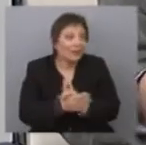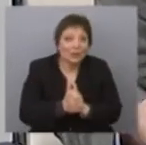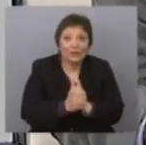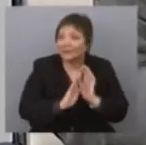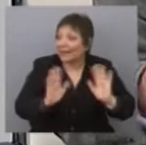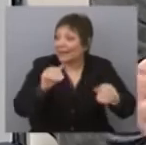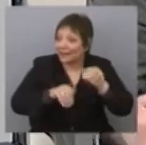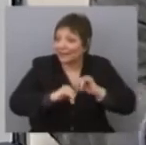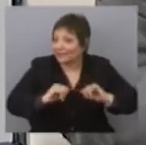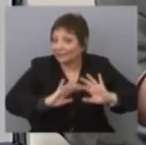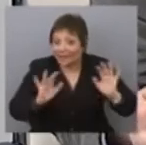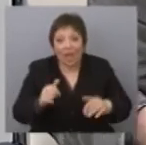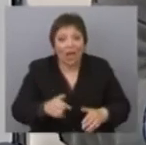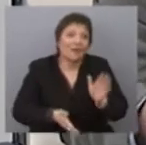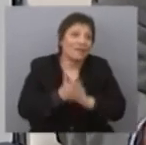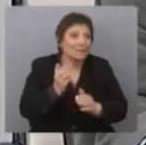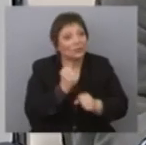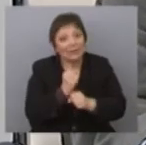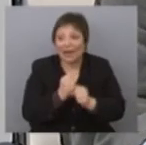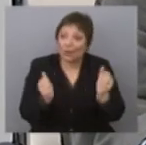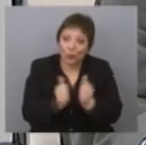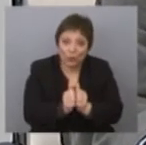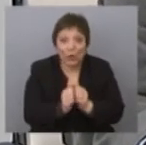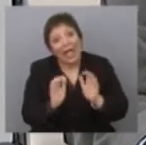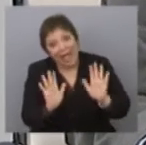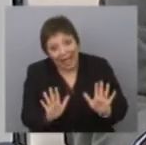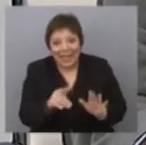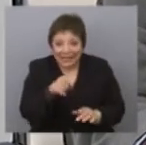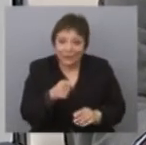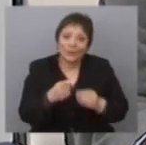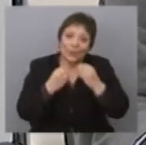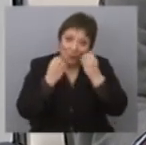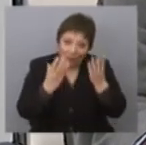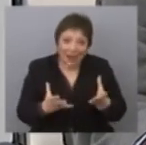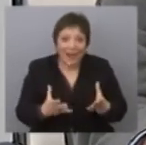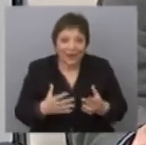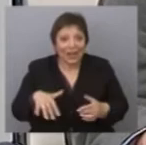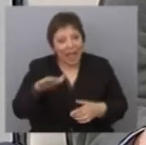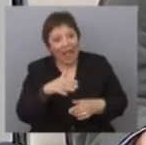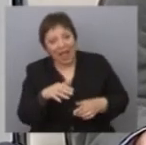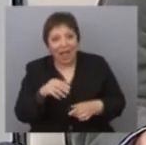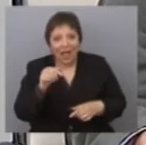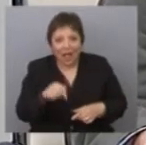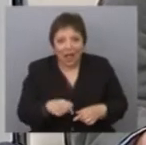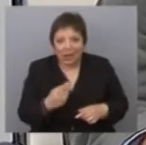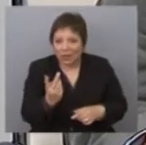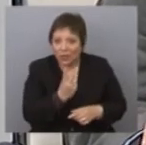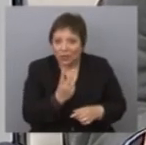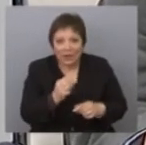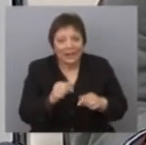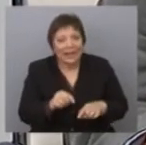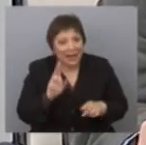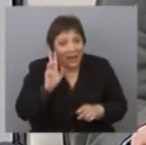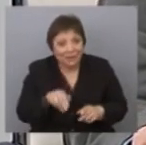terminó, ahora vamos a construir algo juntos y demás, eso genera una señal también al mercado. Acá se potencian las dos cosas y es